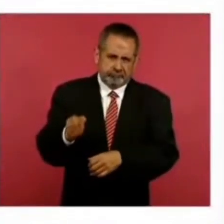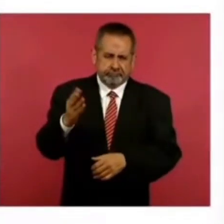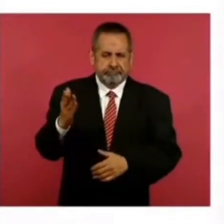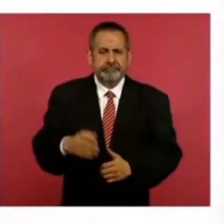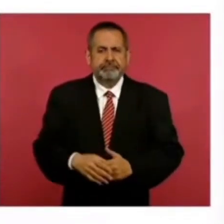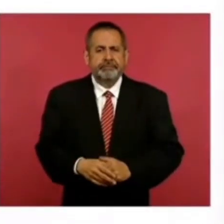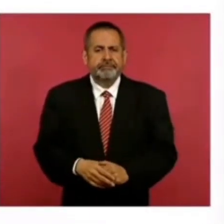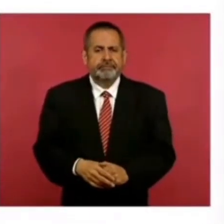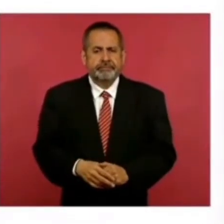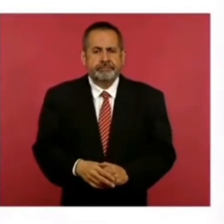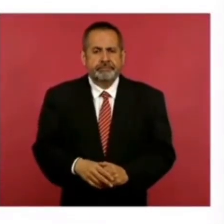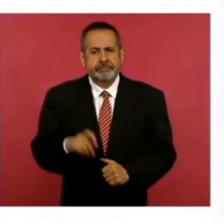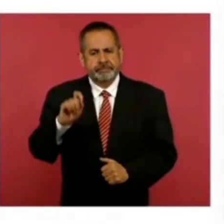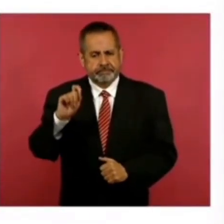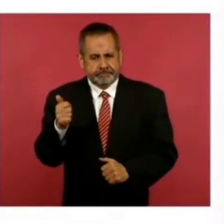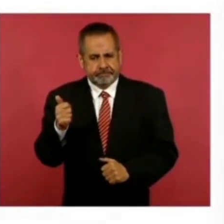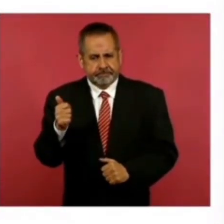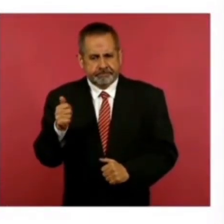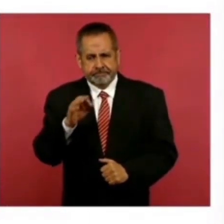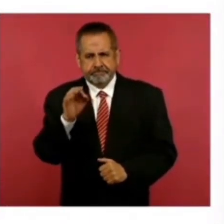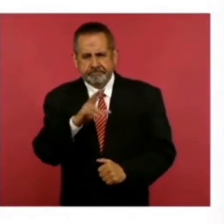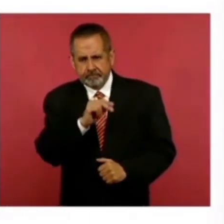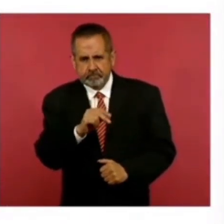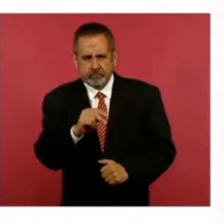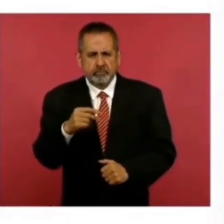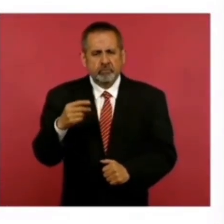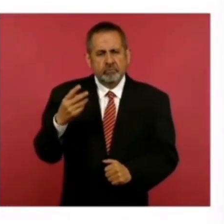26 y 4